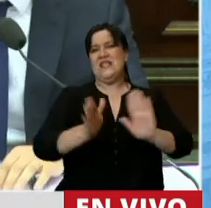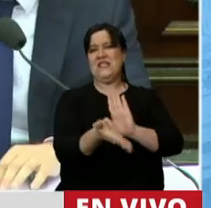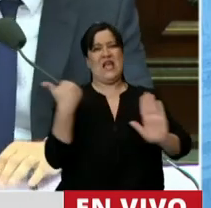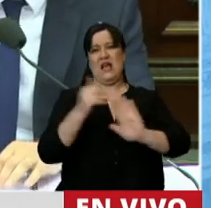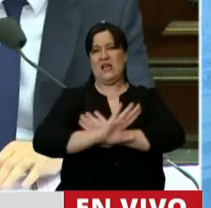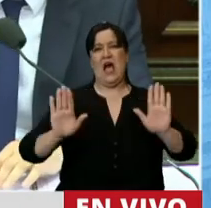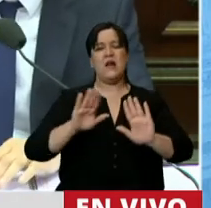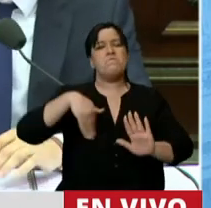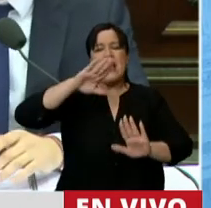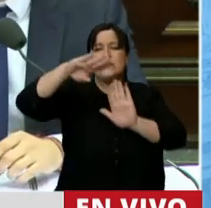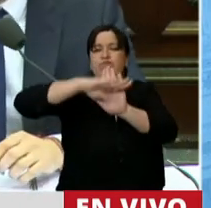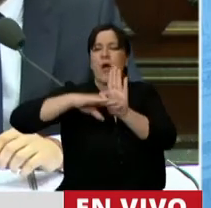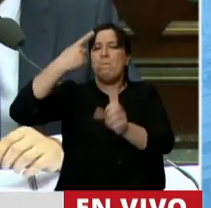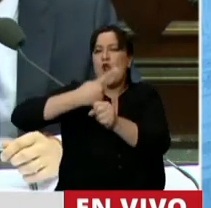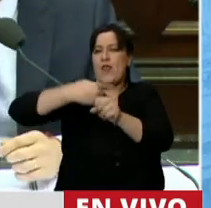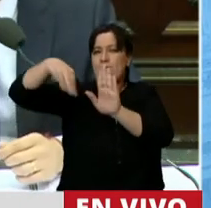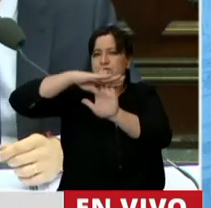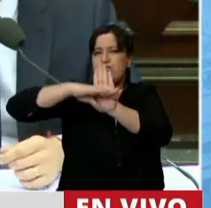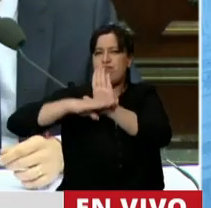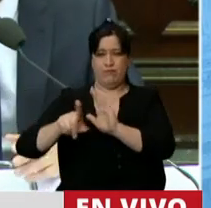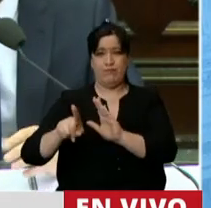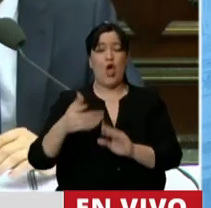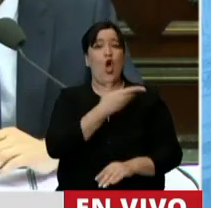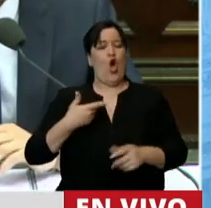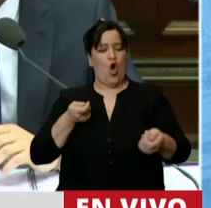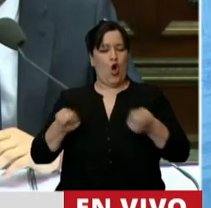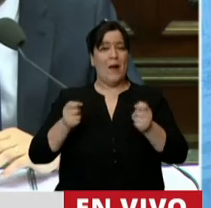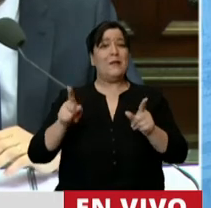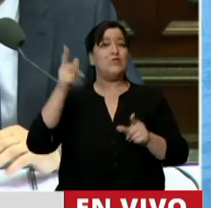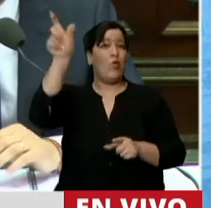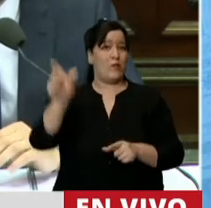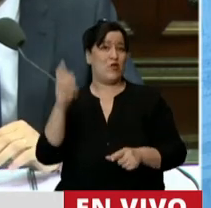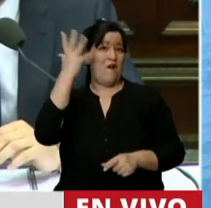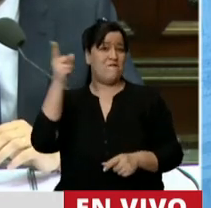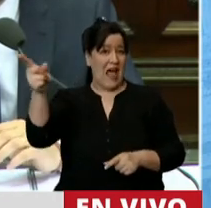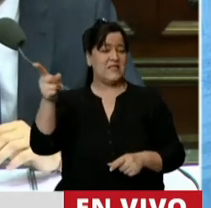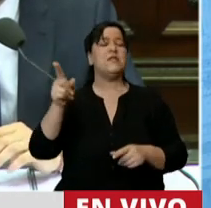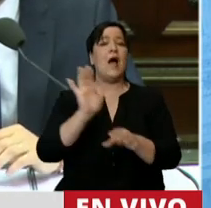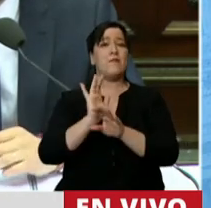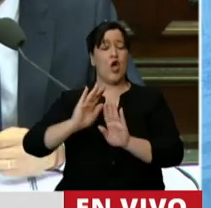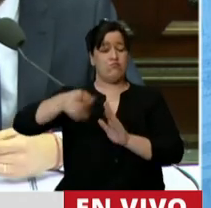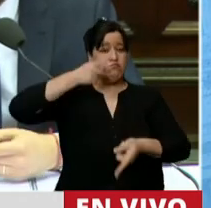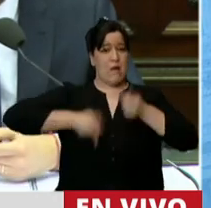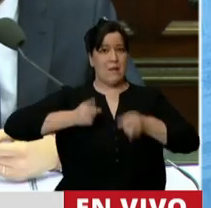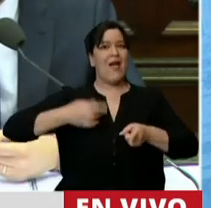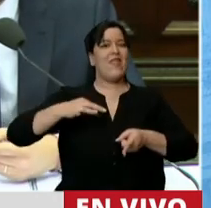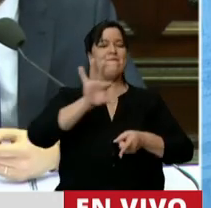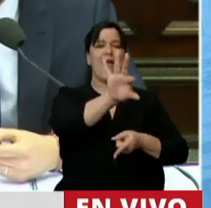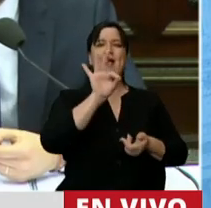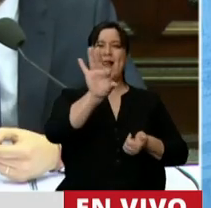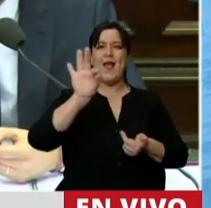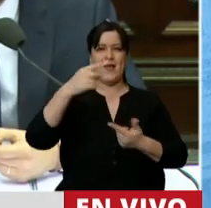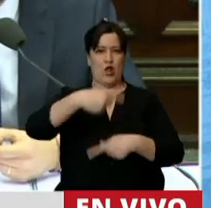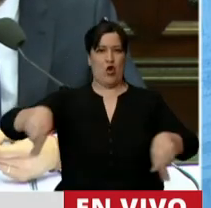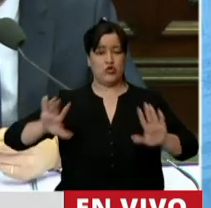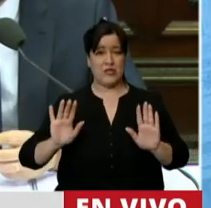Ordenar las prioridades. Mire, gobernar, decía un francés, es optar. Y a la